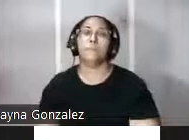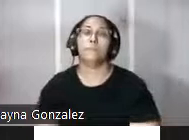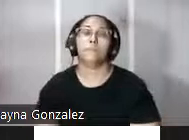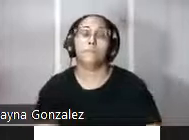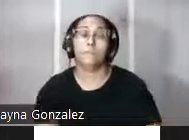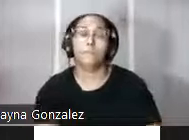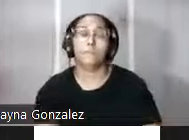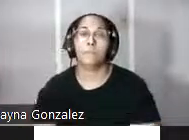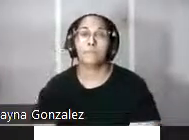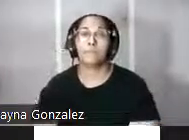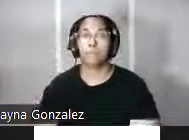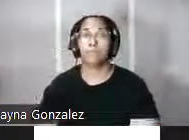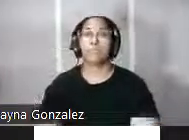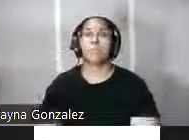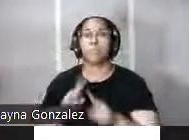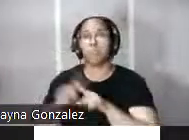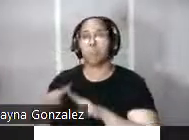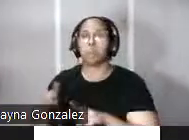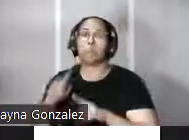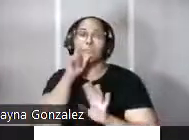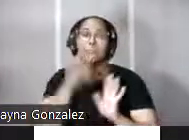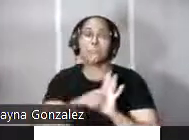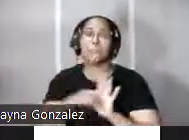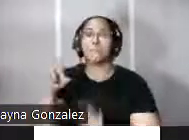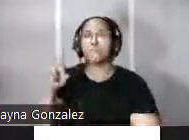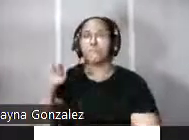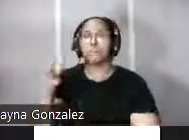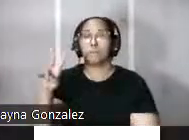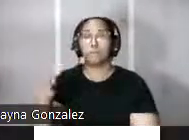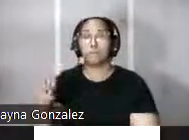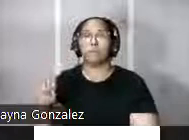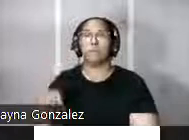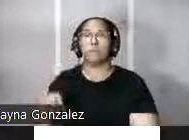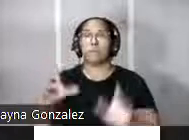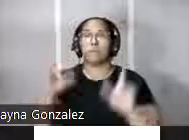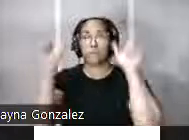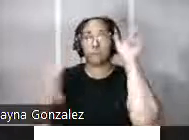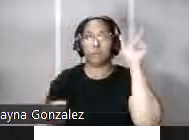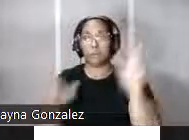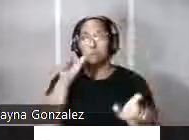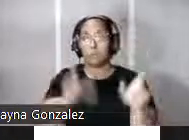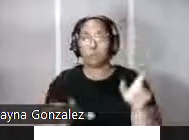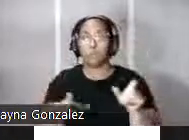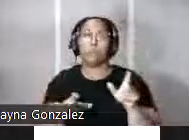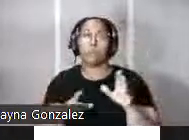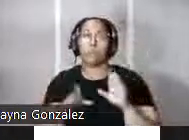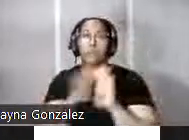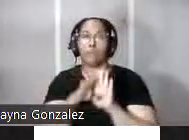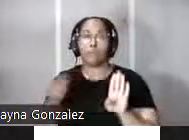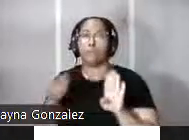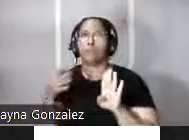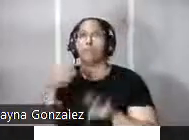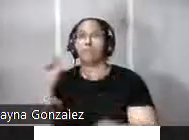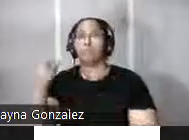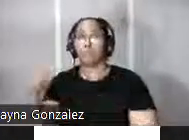he colocado aquí un par de imágenes de ese derribo de las murallas como saben se conserva la puerta de San Juan pero no la